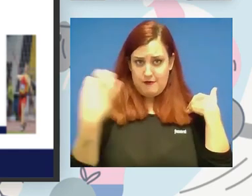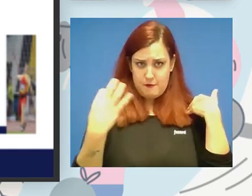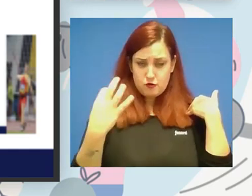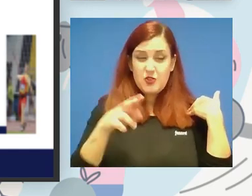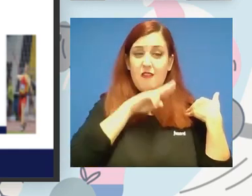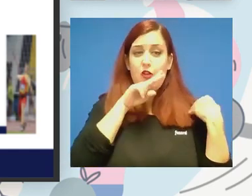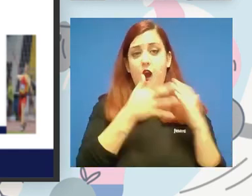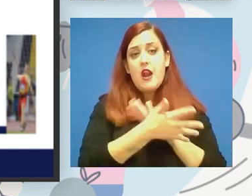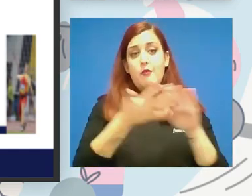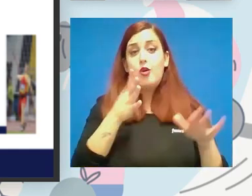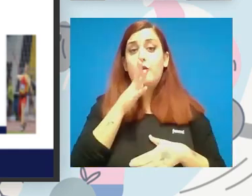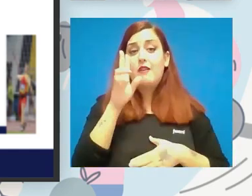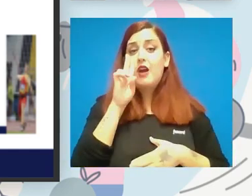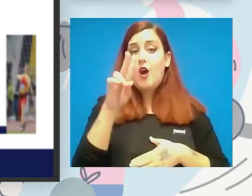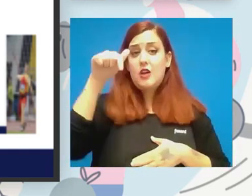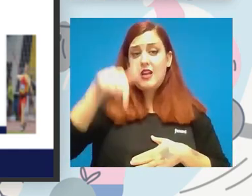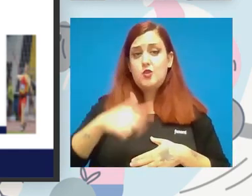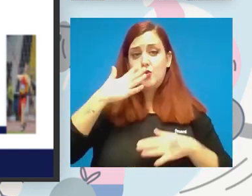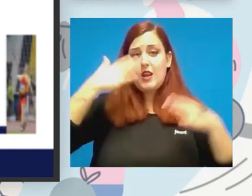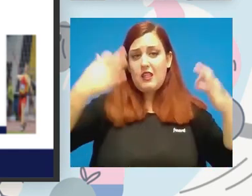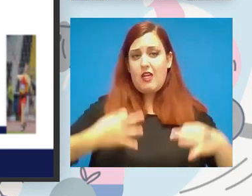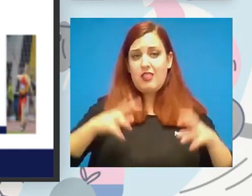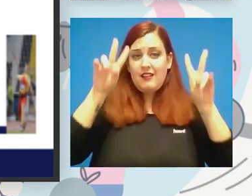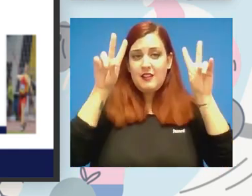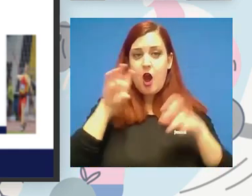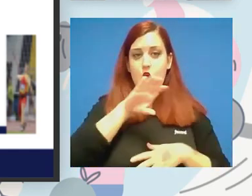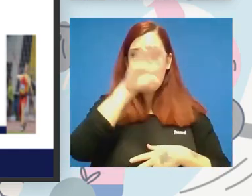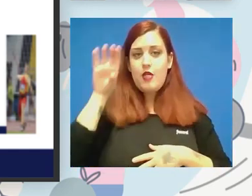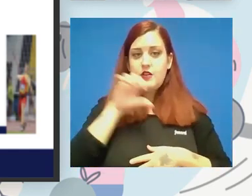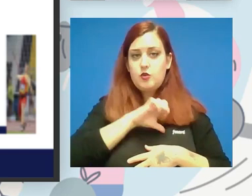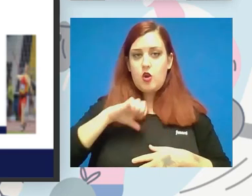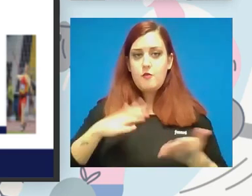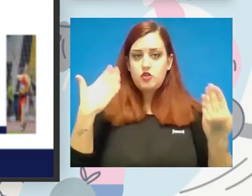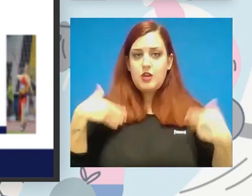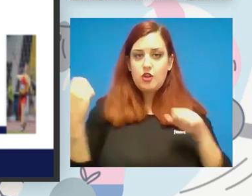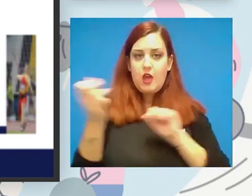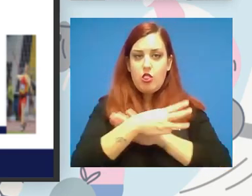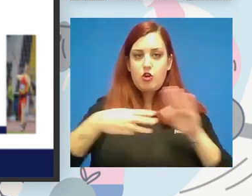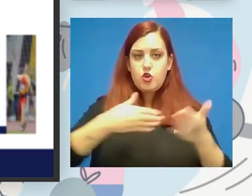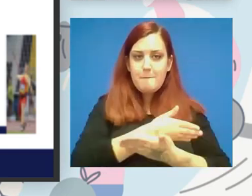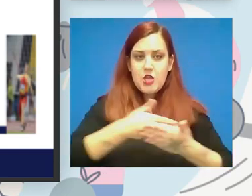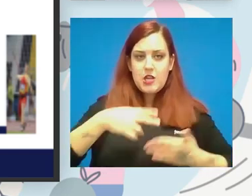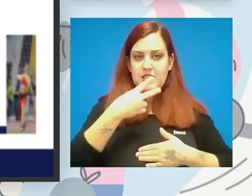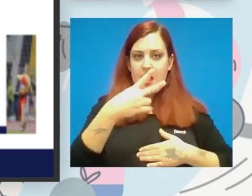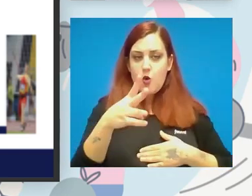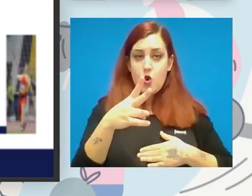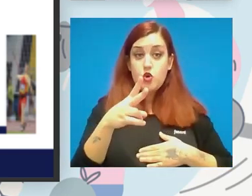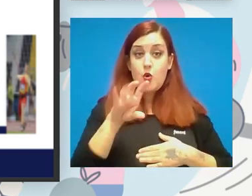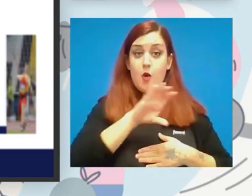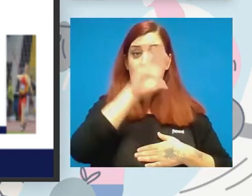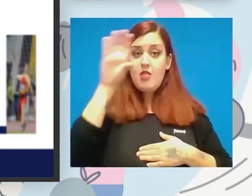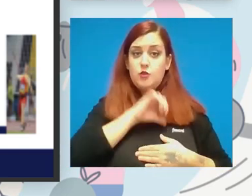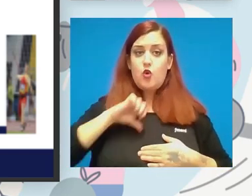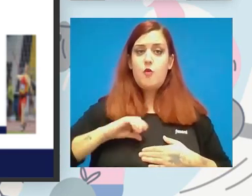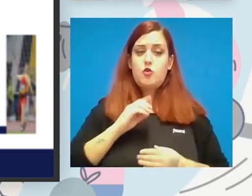esto es una realidad con las comunidades autónomas ya son 18 millones de euros que se ha repartido entre las diferentes comunidades autónomas